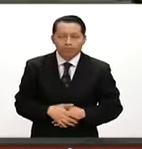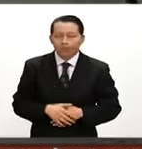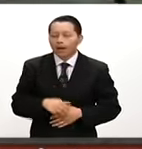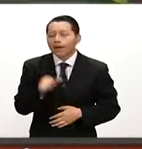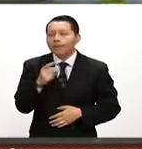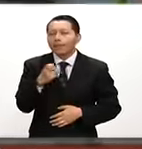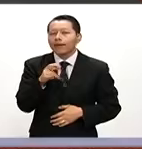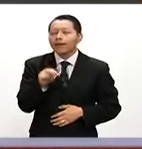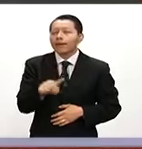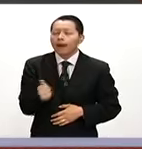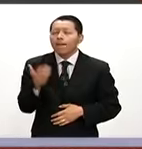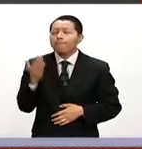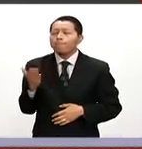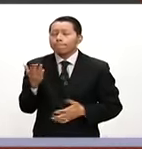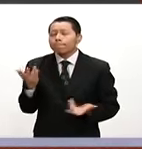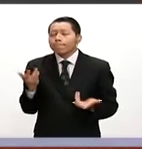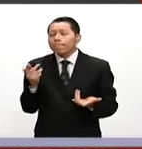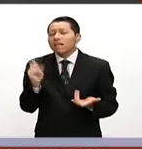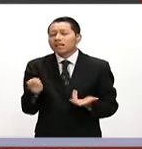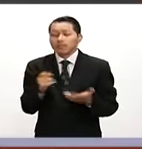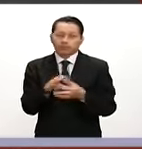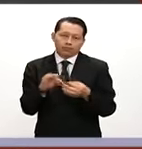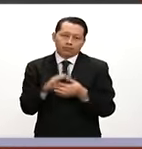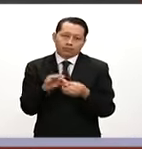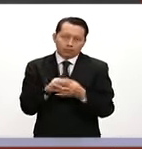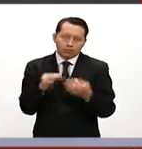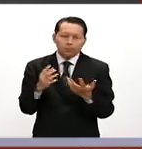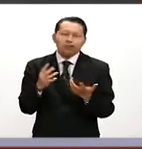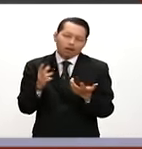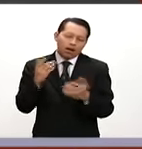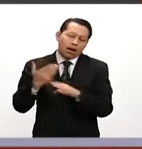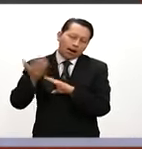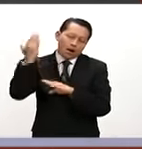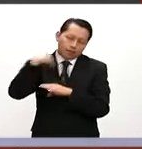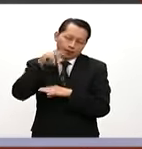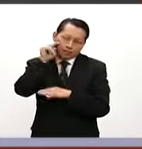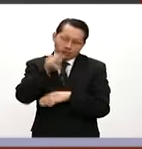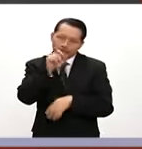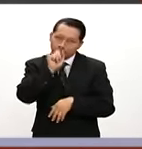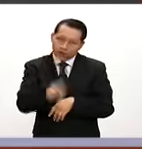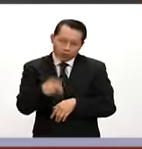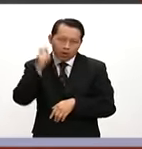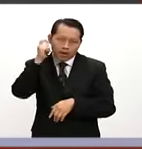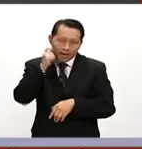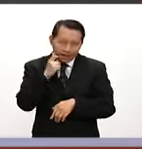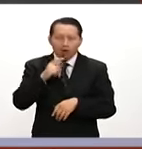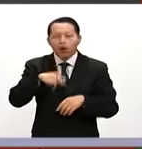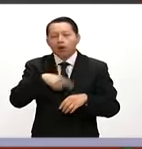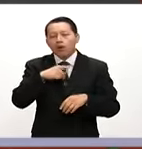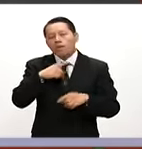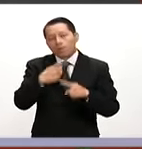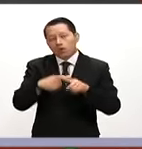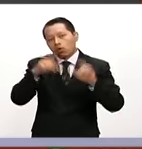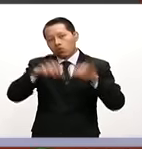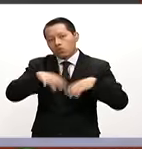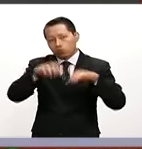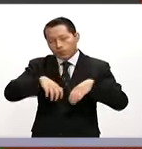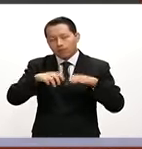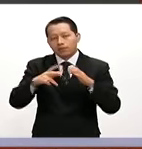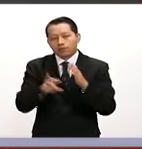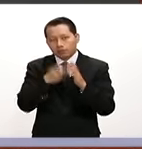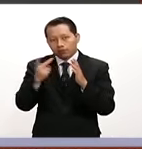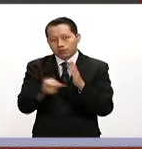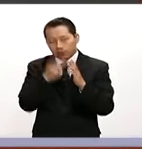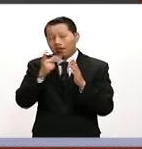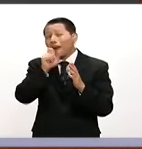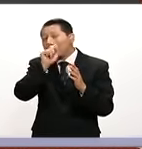brevemente, hay que decirlo, no es la primera vez que se ven ese tipo de afectaciones en Guerrero relacionadas con las fuertes lluvias y sobre todo